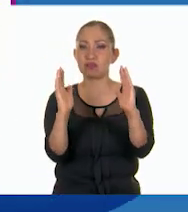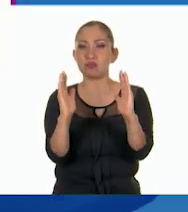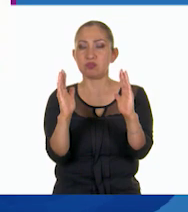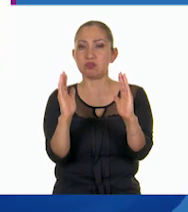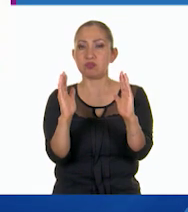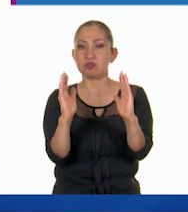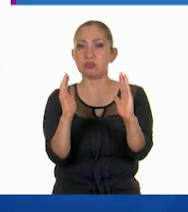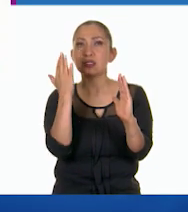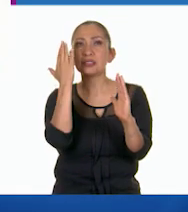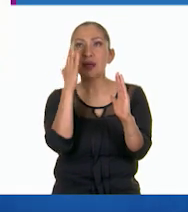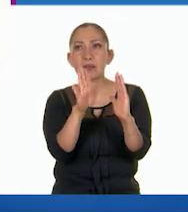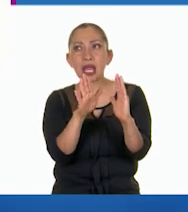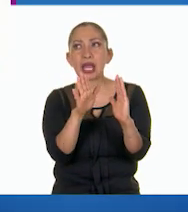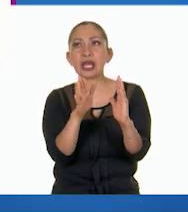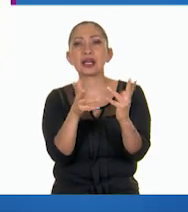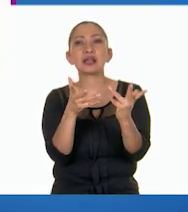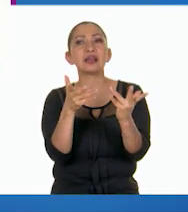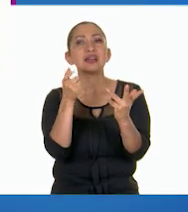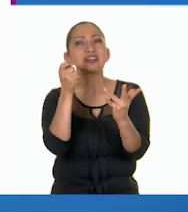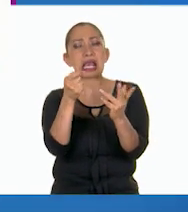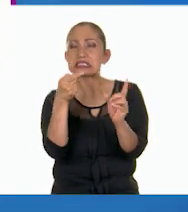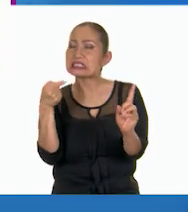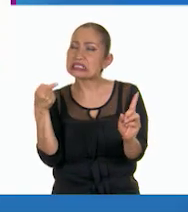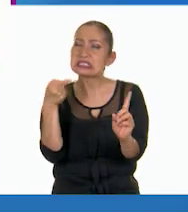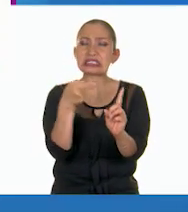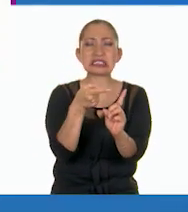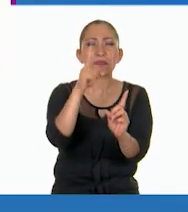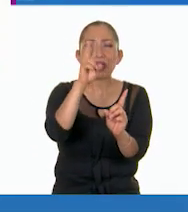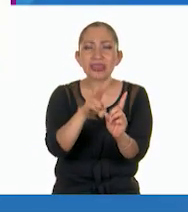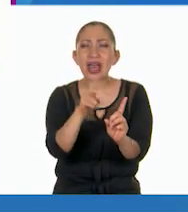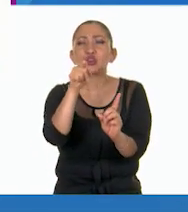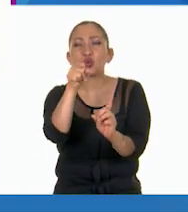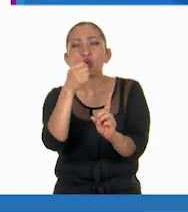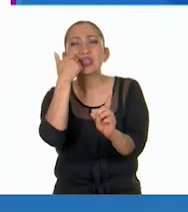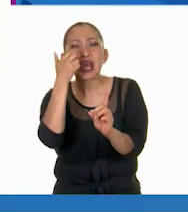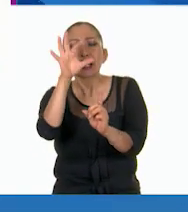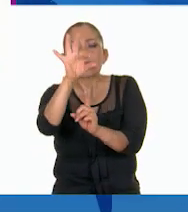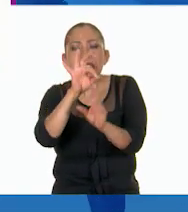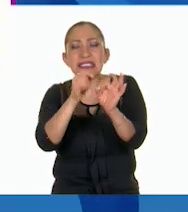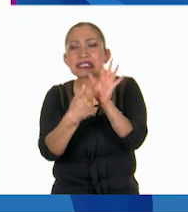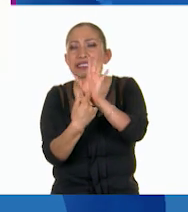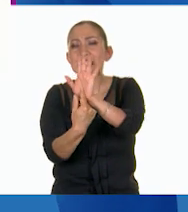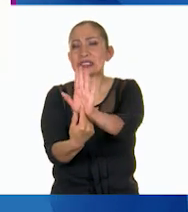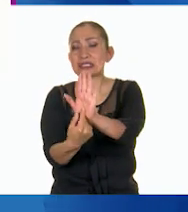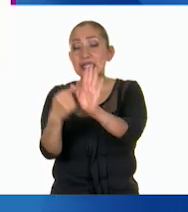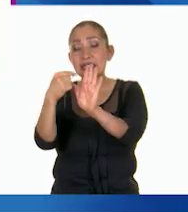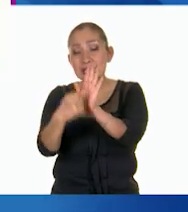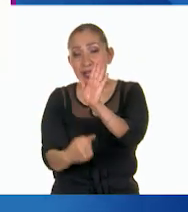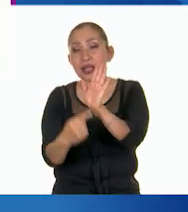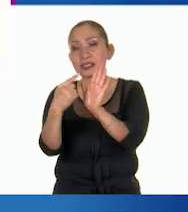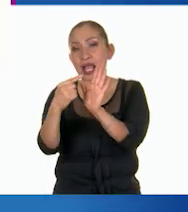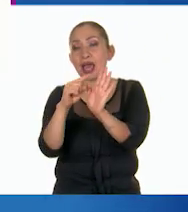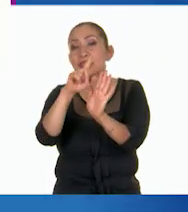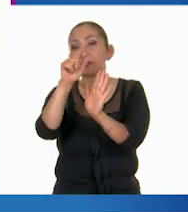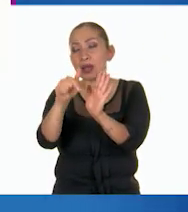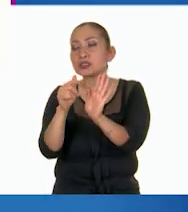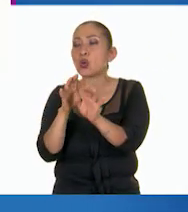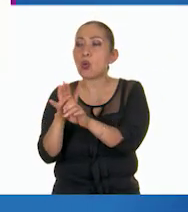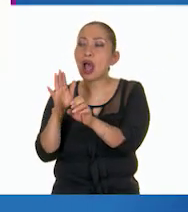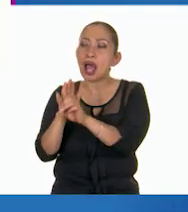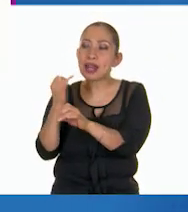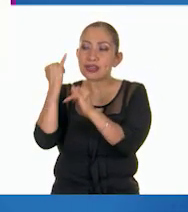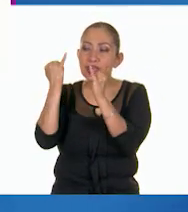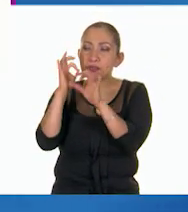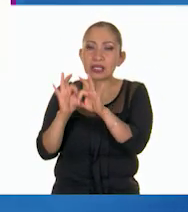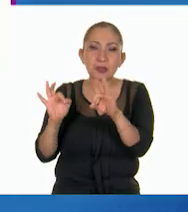es saber qué es realmente el mensaje que queremos dar y ya de ahí definir cuáles son las